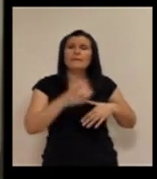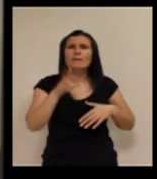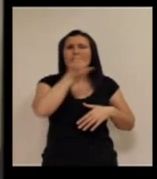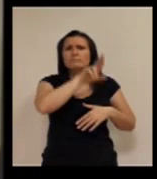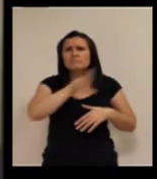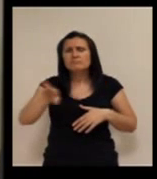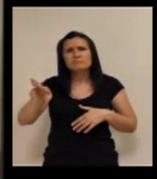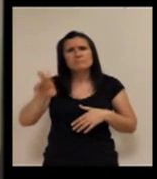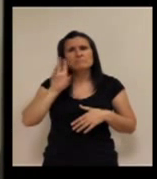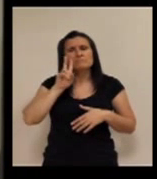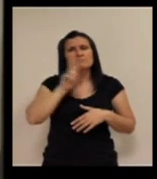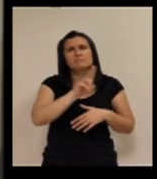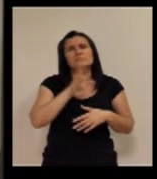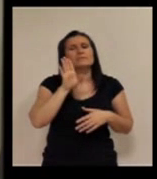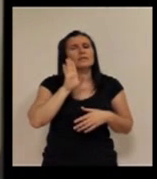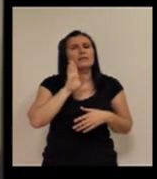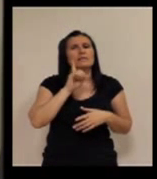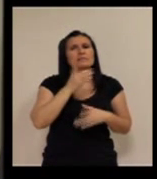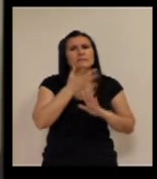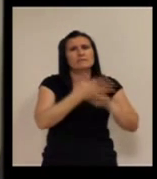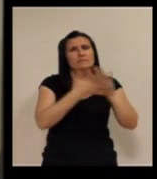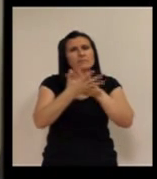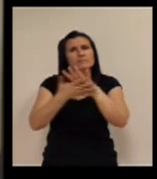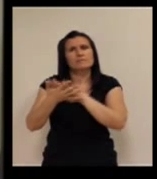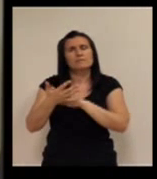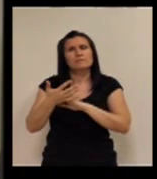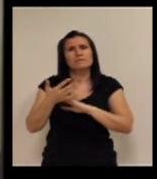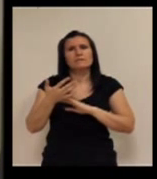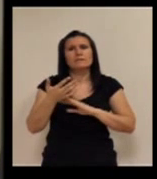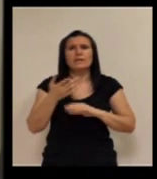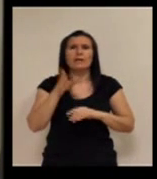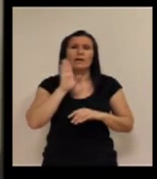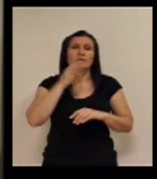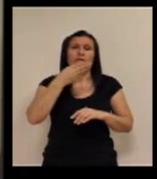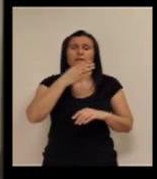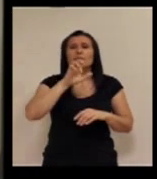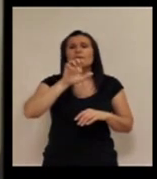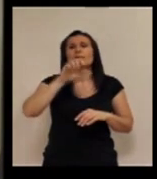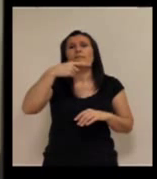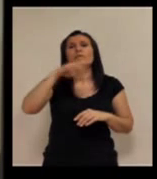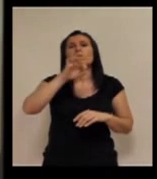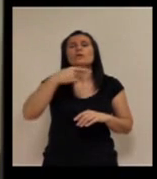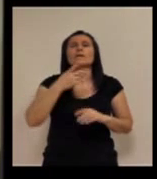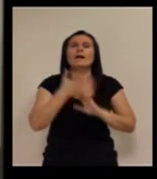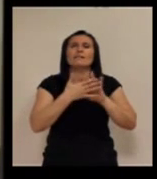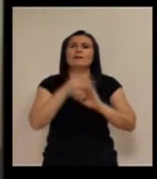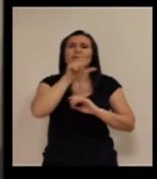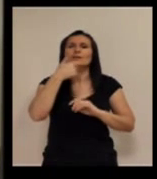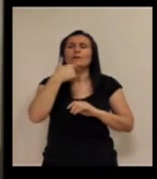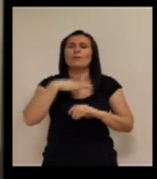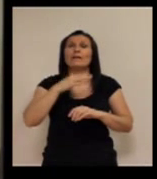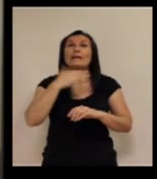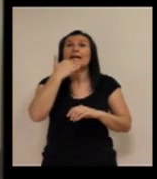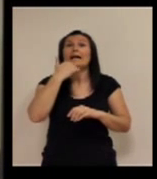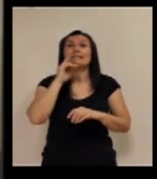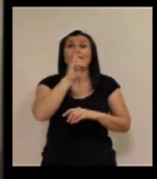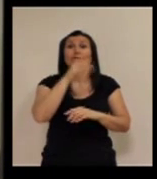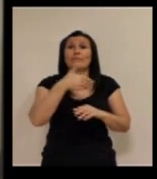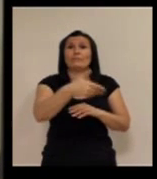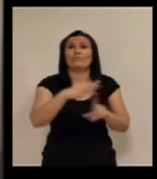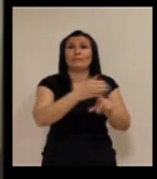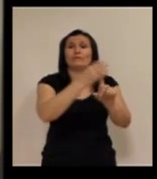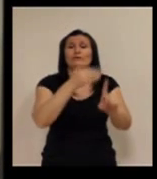Repasando un poco lo que habéis ido comentando, hablaba Begoña al principio de los visionarios. Fíjate desde entonces, la